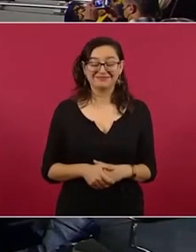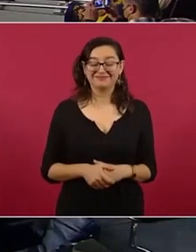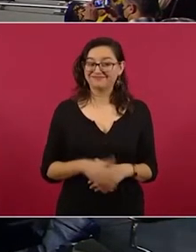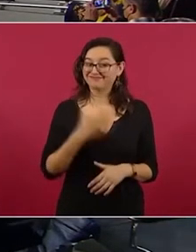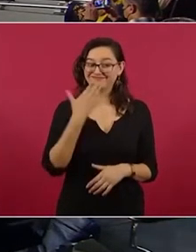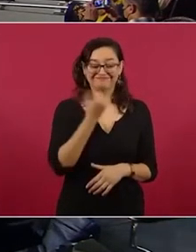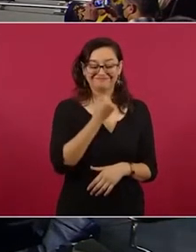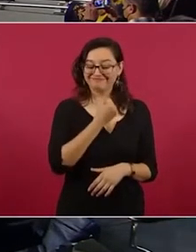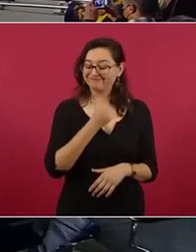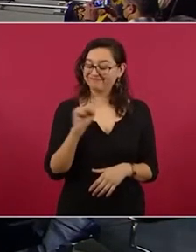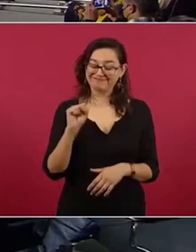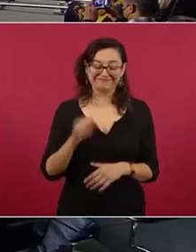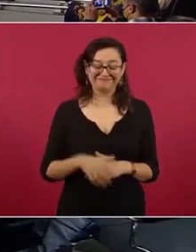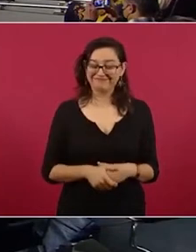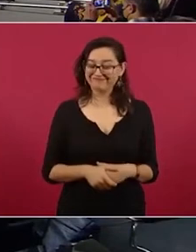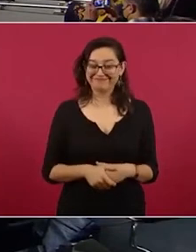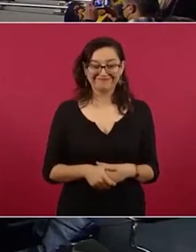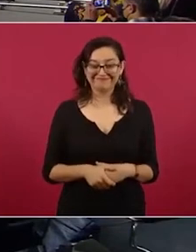digo